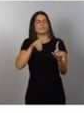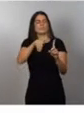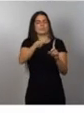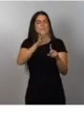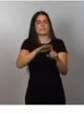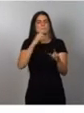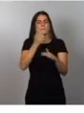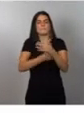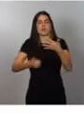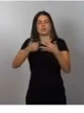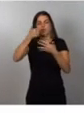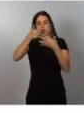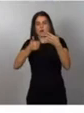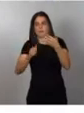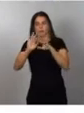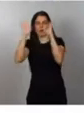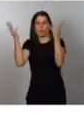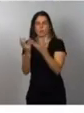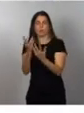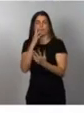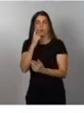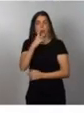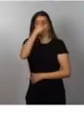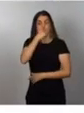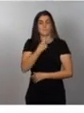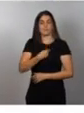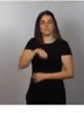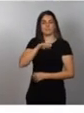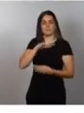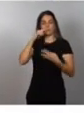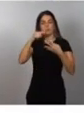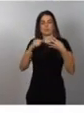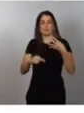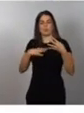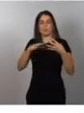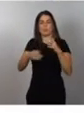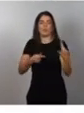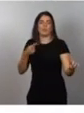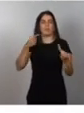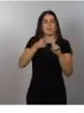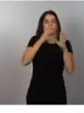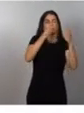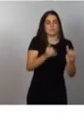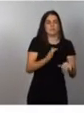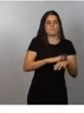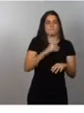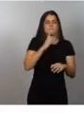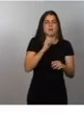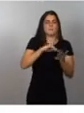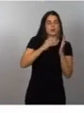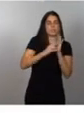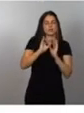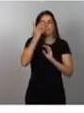promocionando la imagen de España como destino de nuevos proyectos e inversiones. Es la